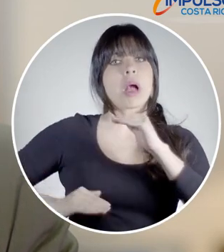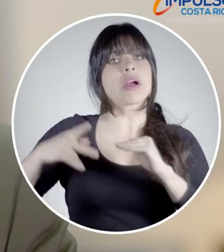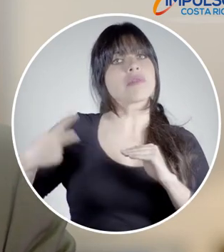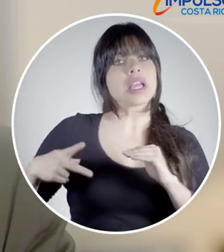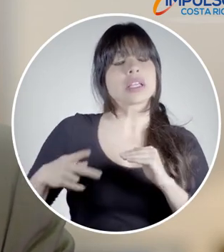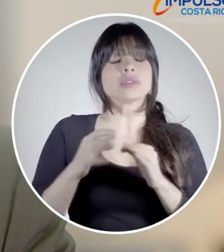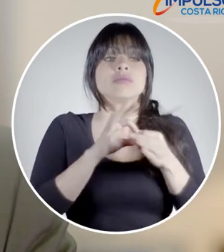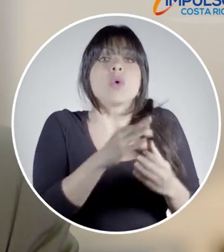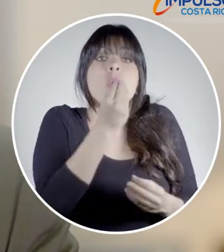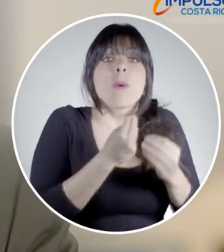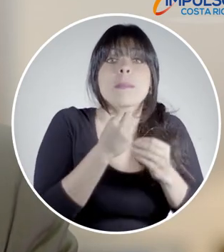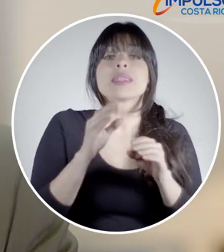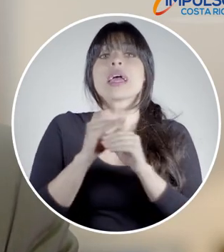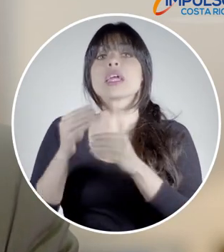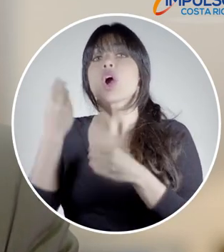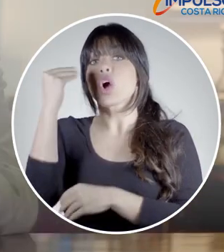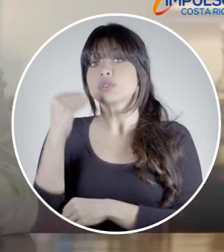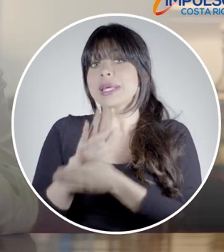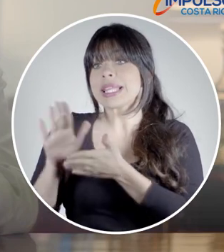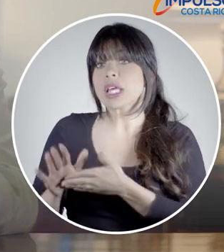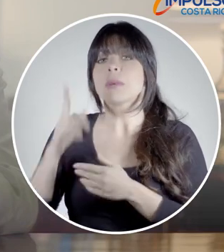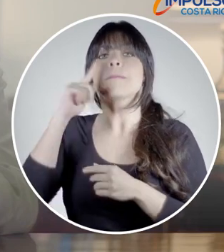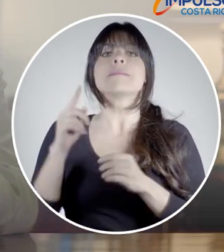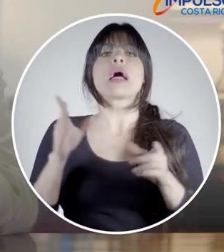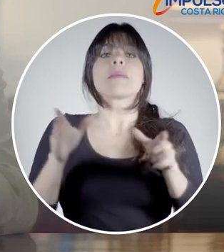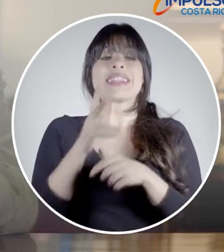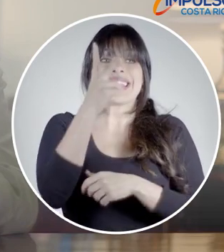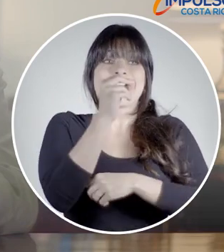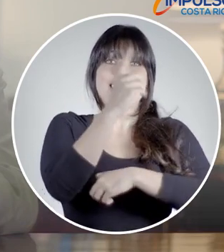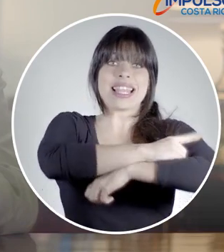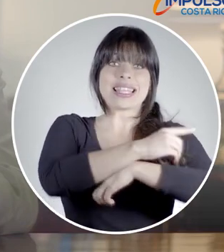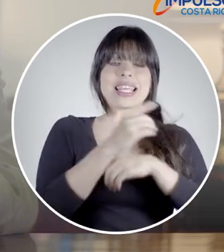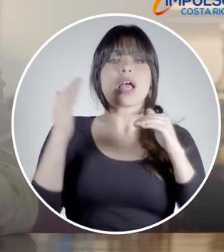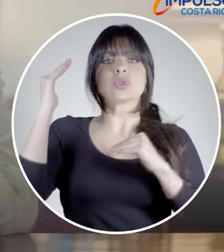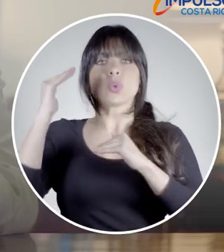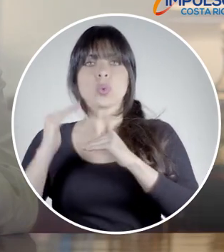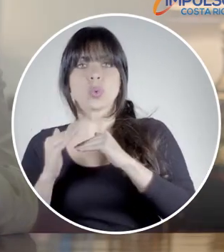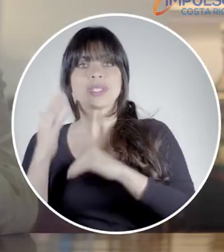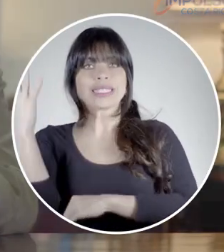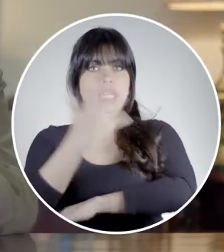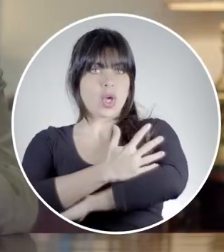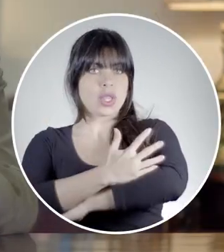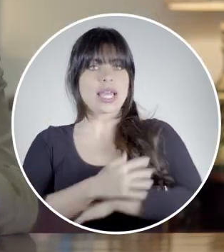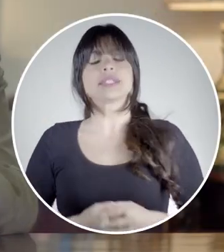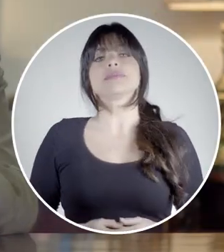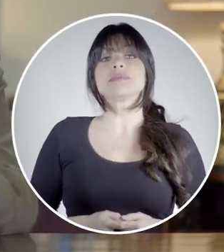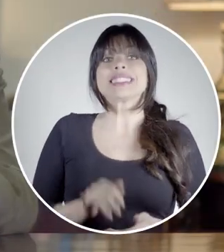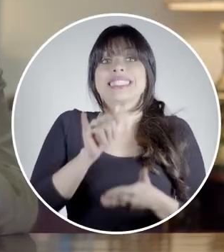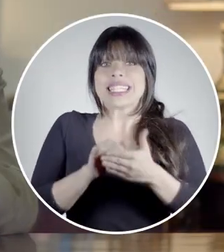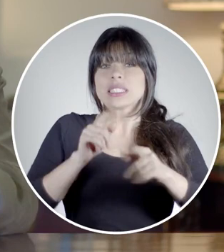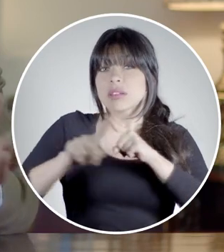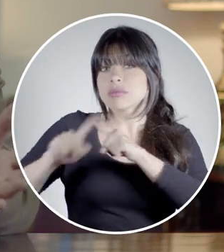alimenticios y cosméticos para reducir el proceso de 30 días hábiles a sólo cinco días. Con estas